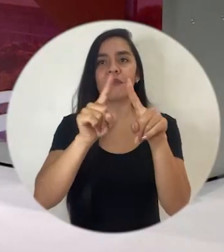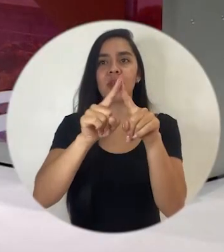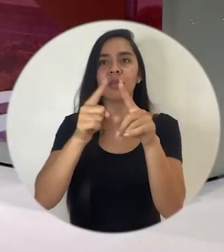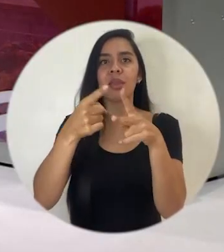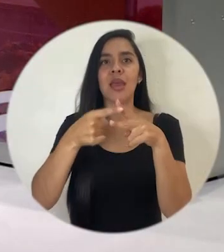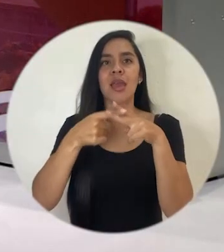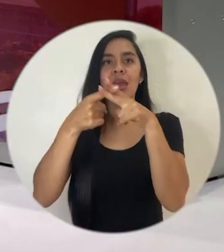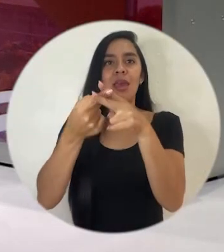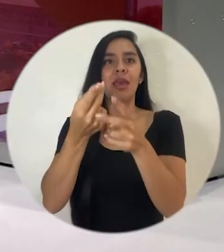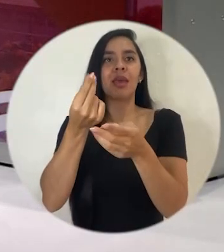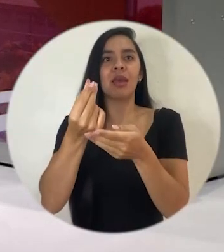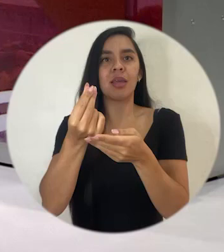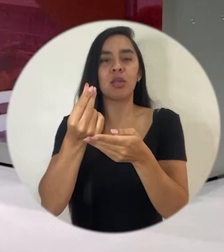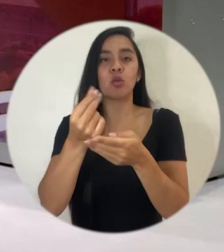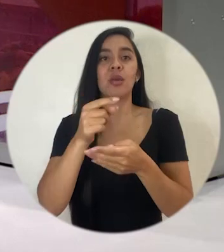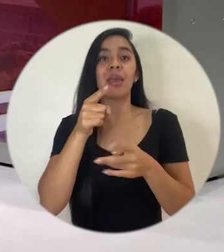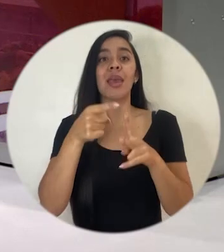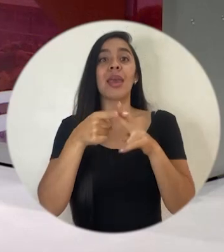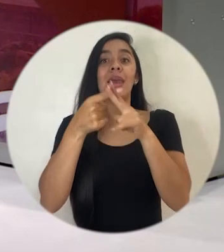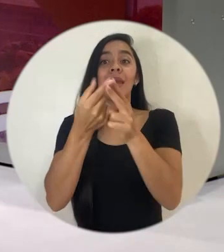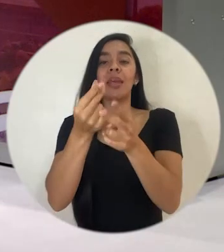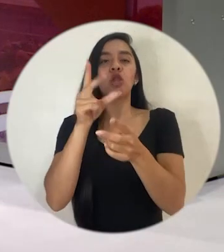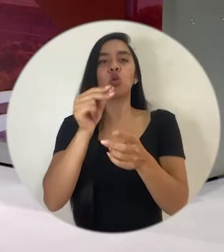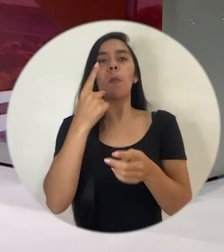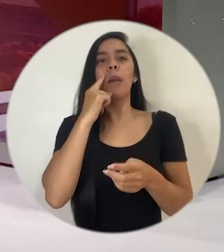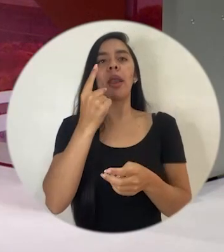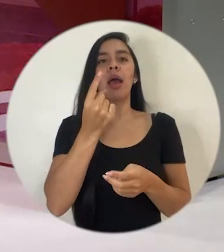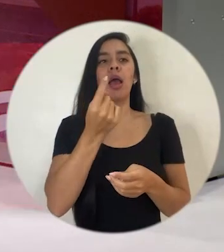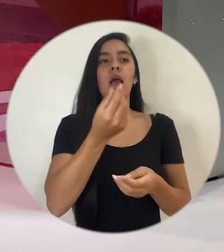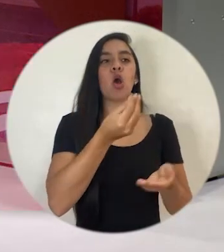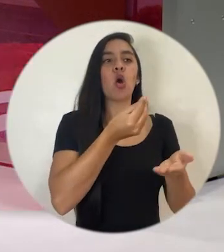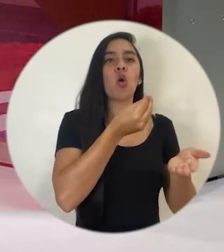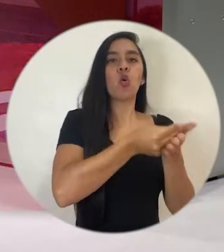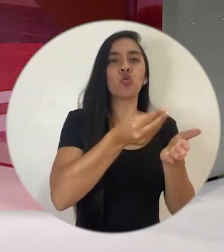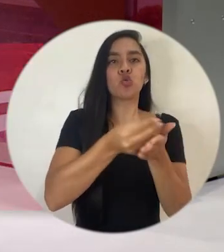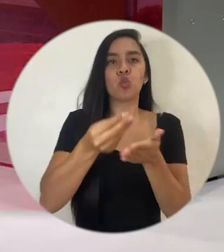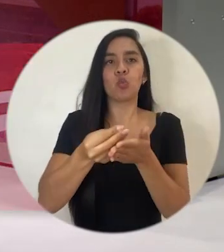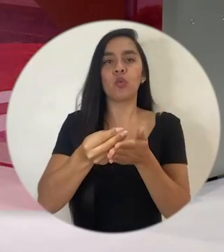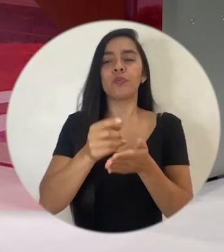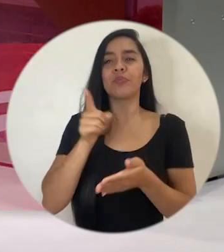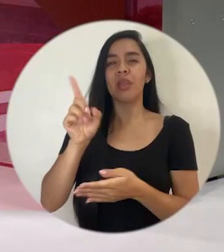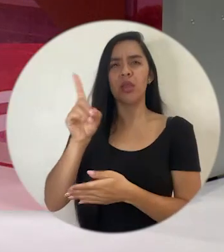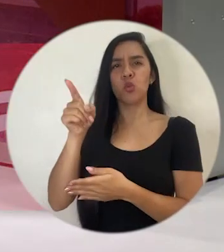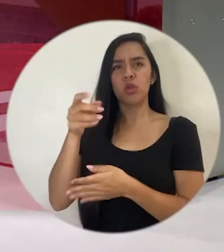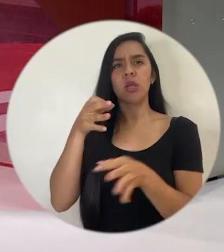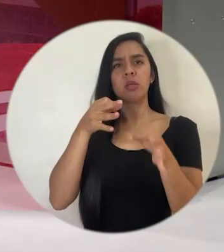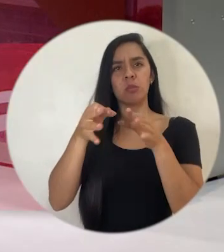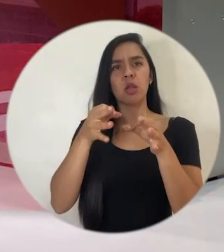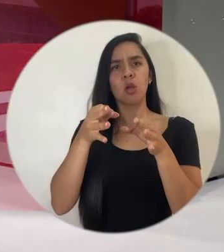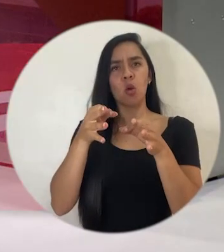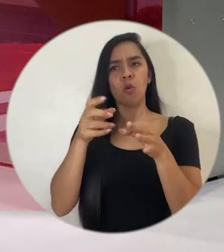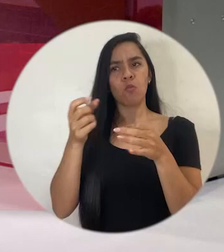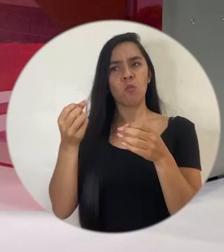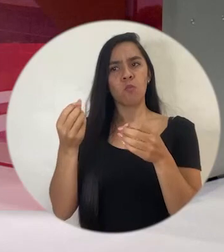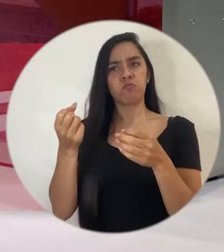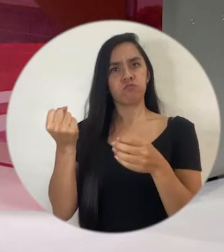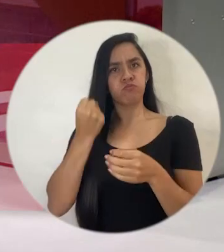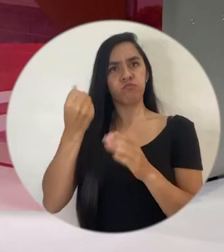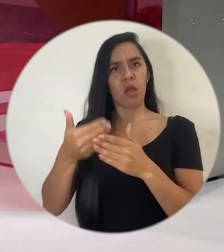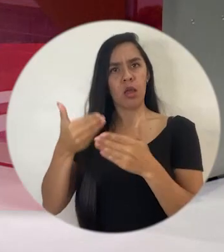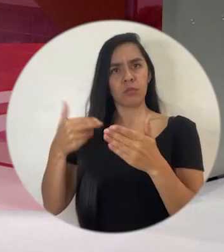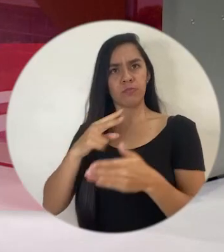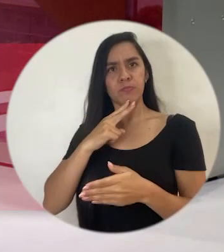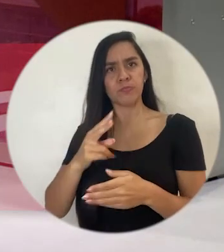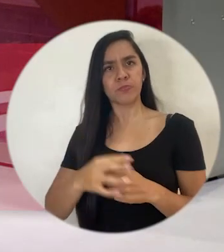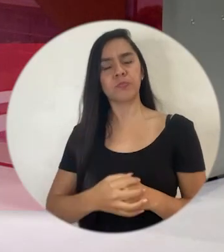a diferentes tipos de decretos que no necesariamente es para consumo don Danilo usted mencionó eso con bastante fuerza